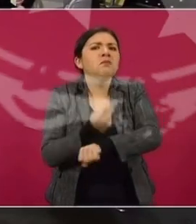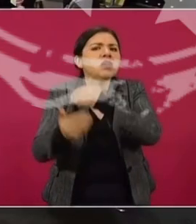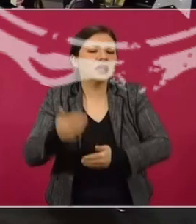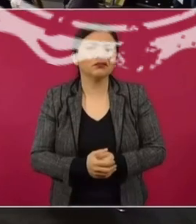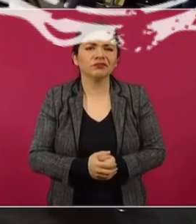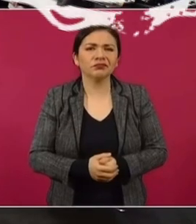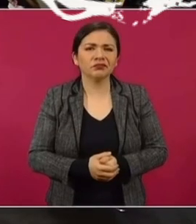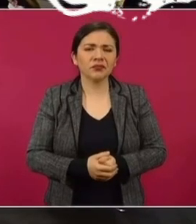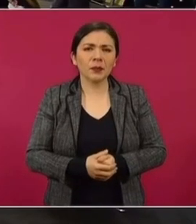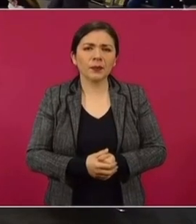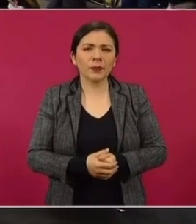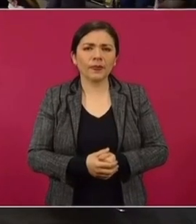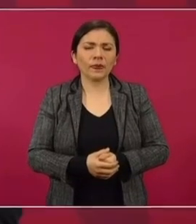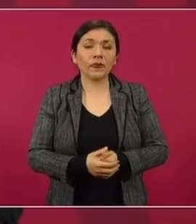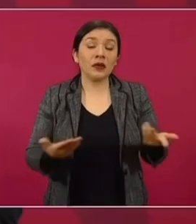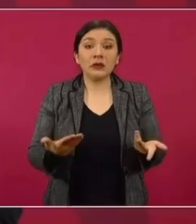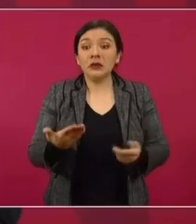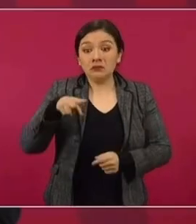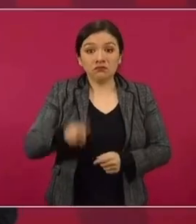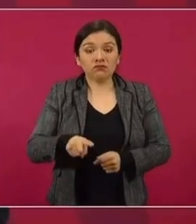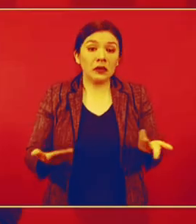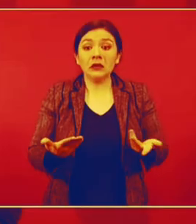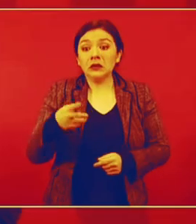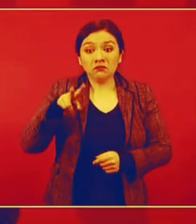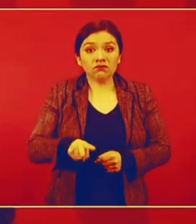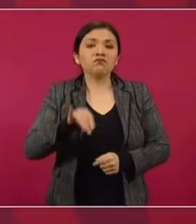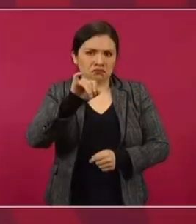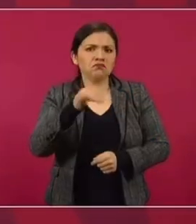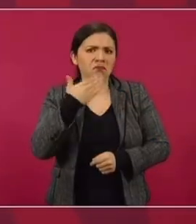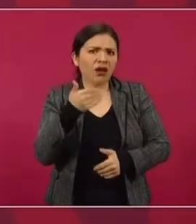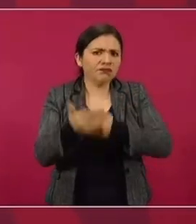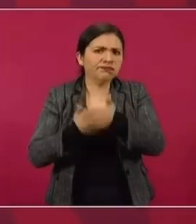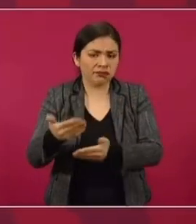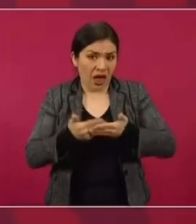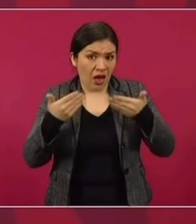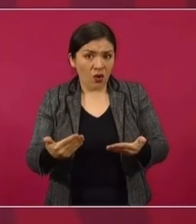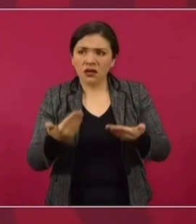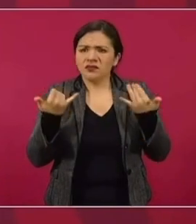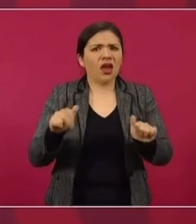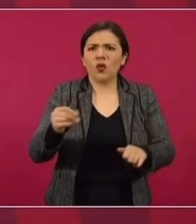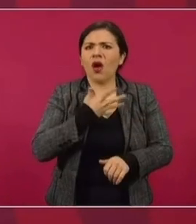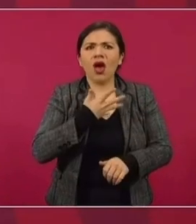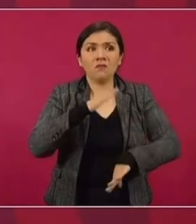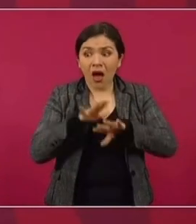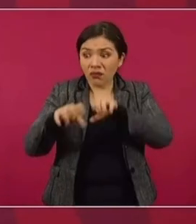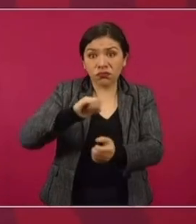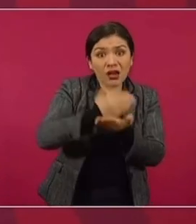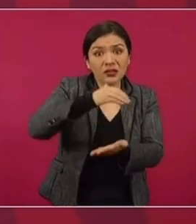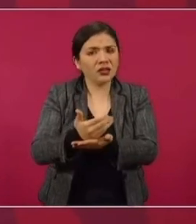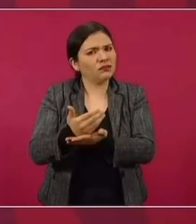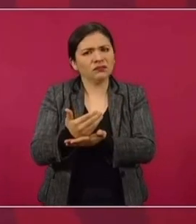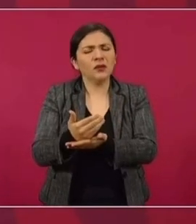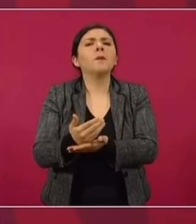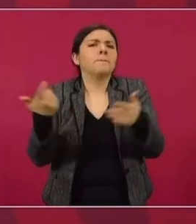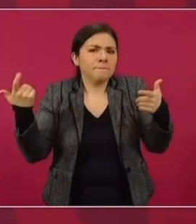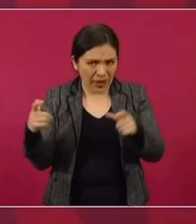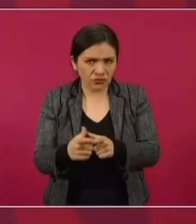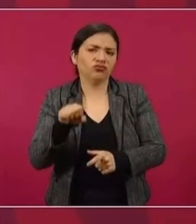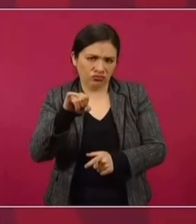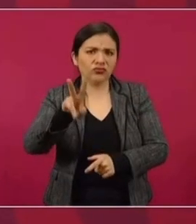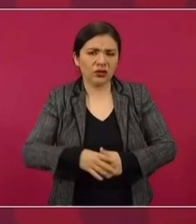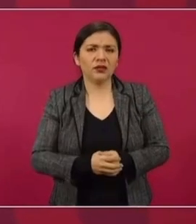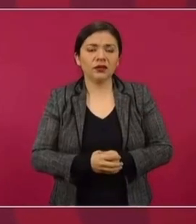Pues se ha avanzado mucho, ya no hay, ya no hay estas tomas o se han reducido,